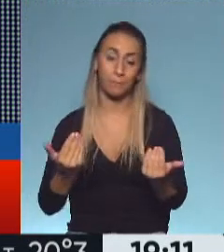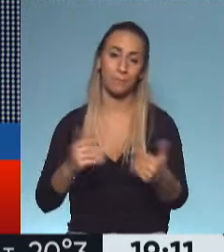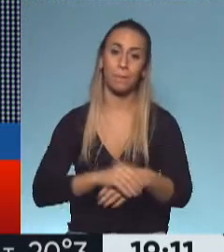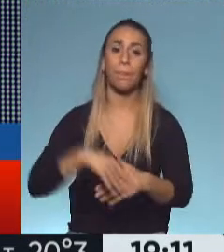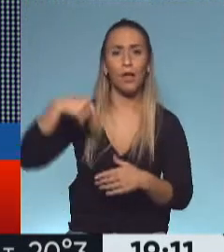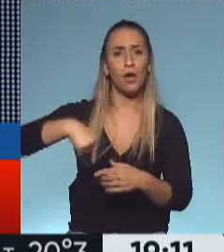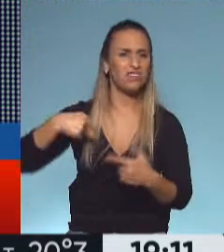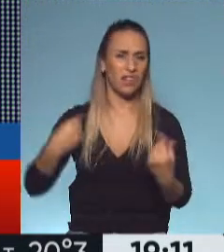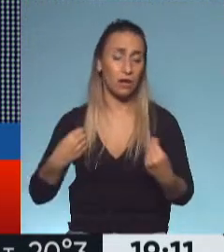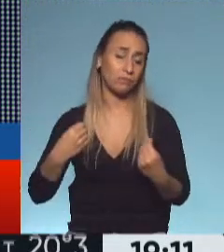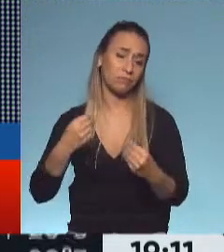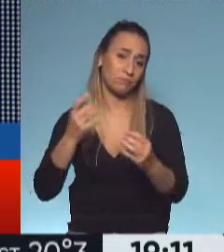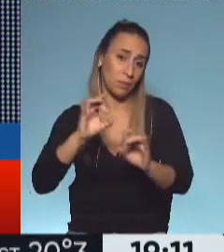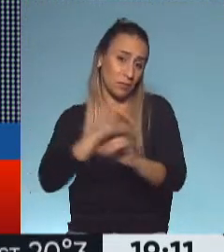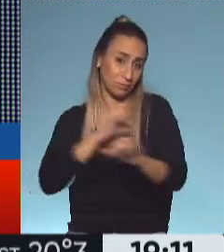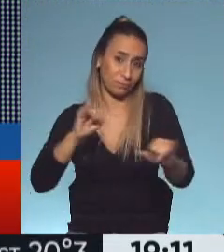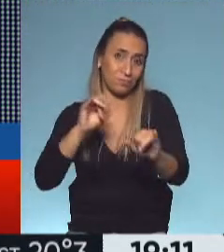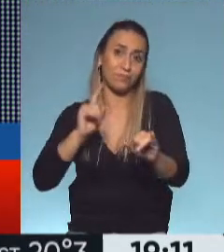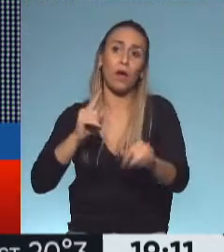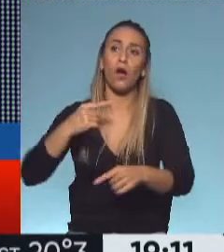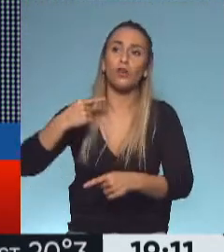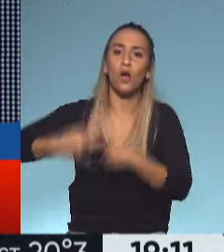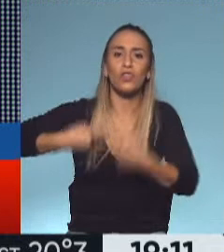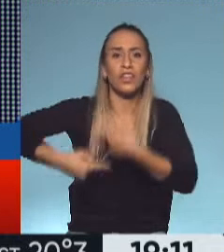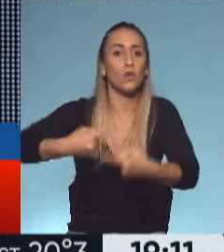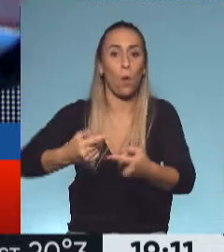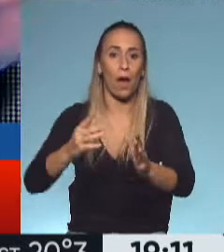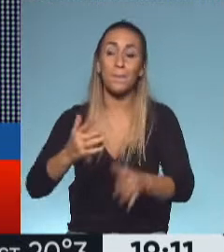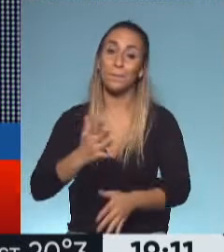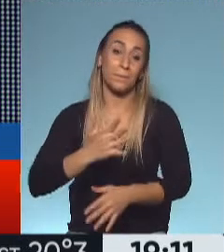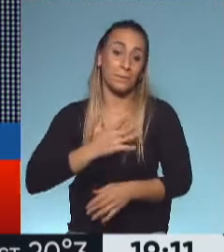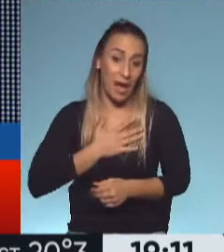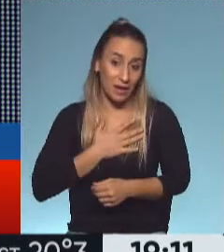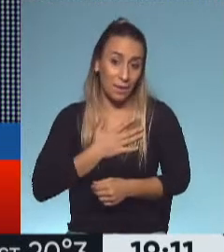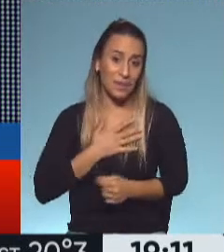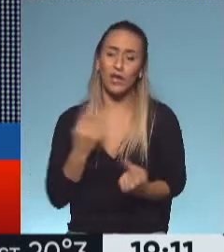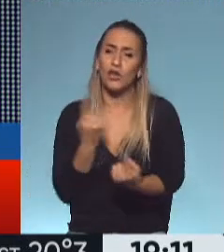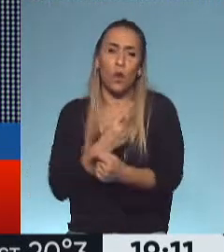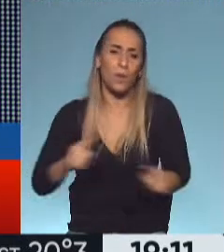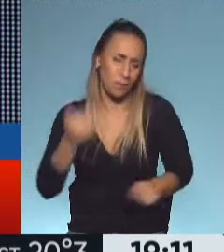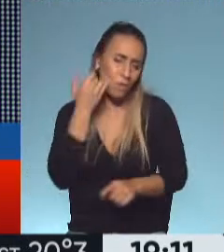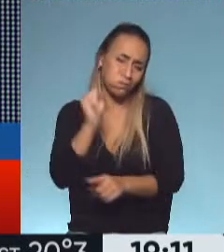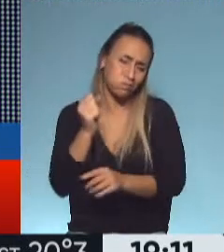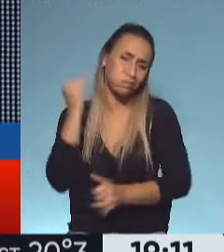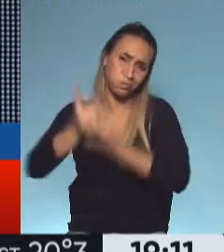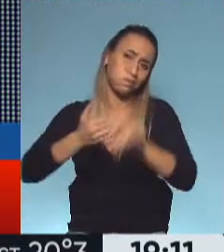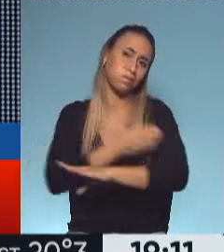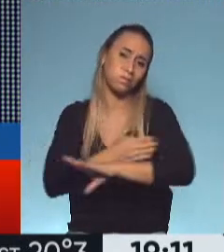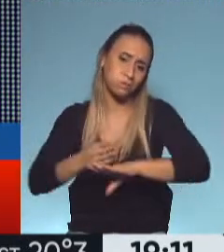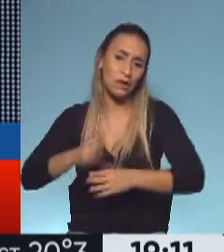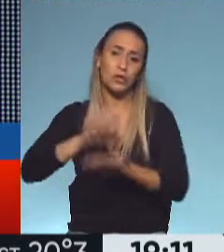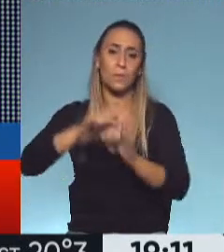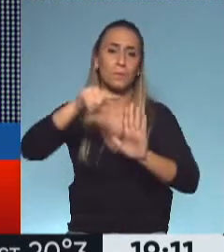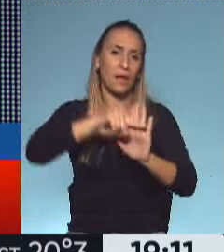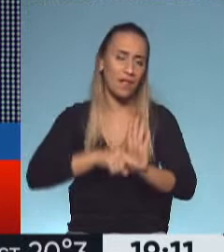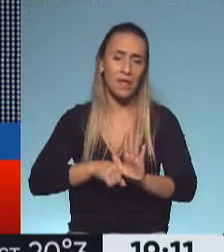que es lo que veníamos adelantando. Para mí, la gran novedad del día, ya que ustedes ya explicaron y muy bien lo que tiene que ver con restricciones y cómo